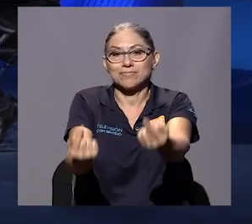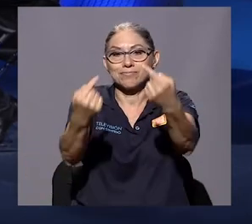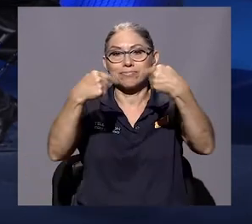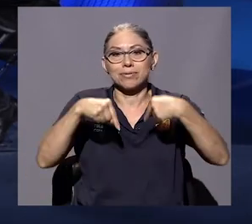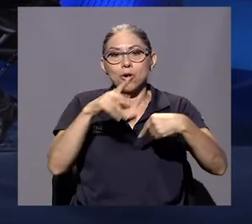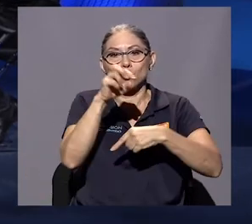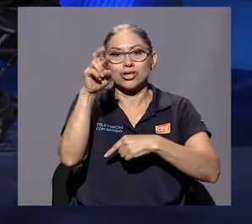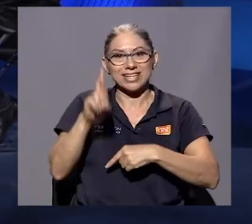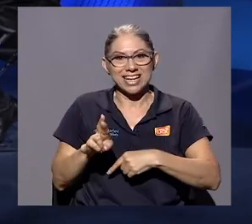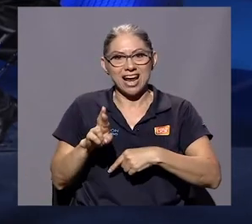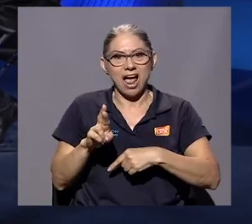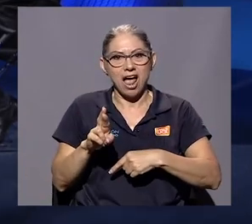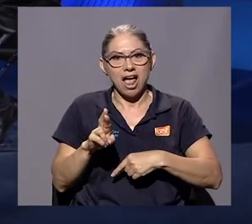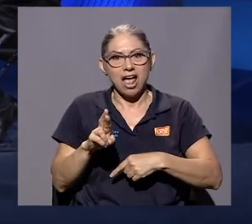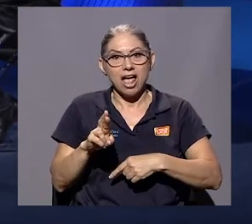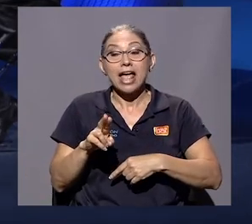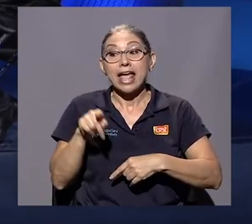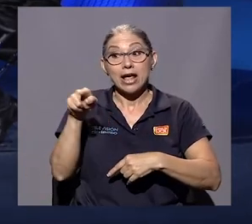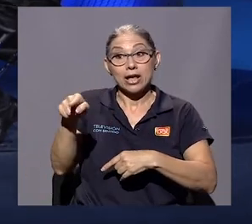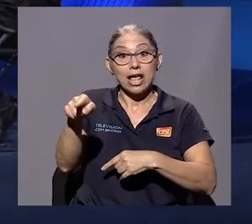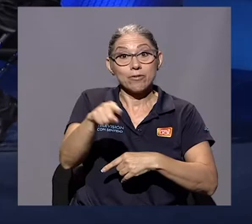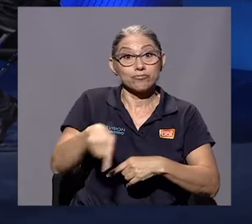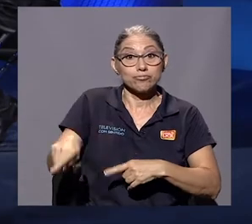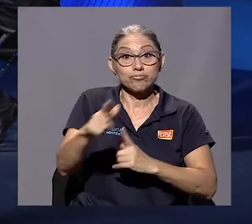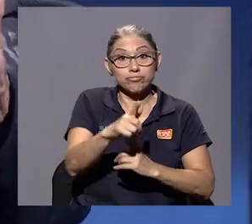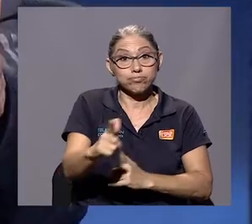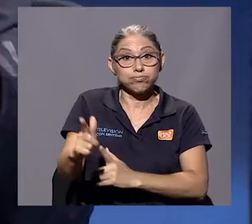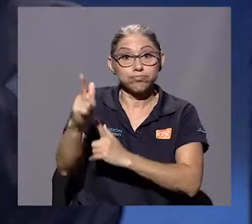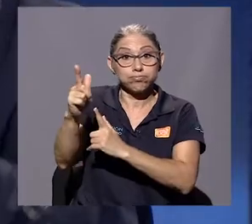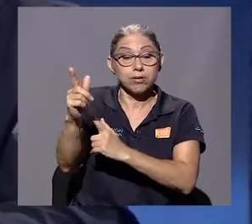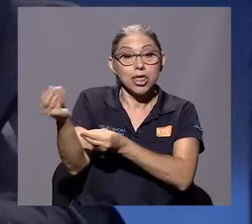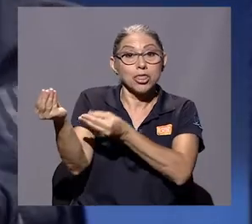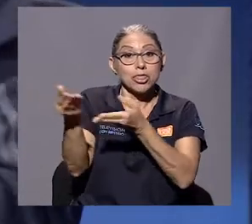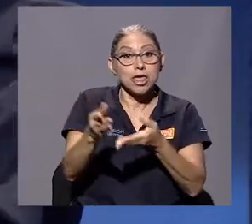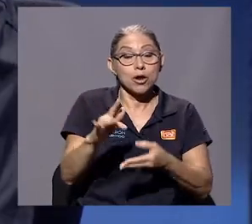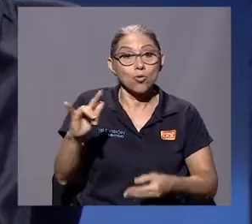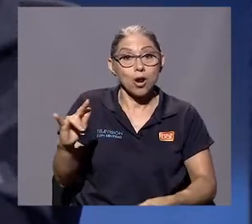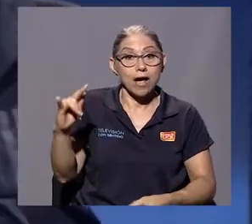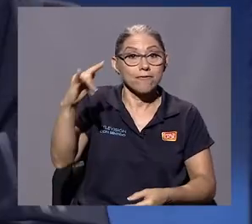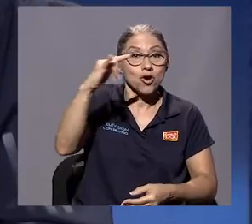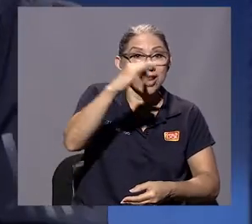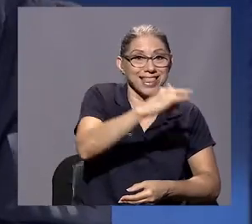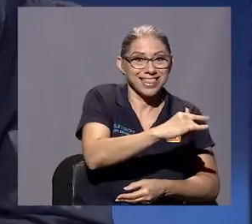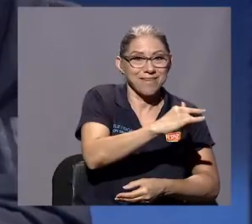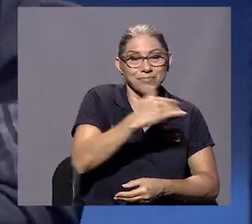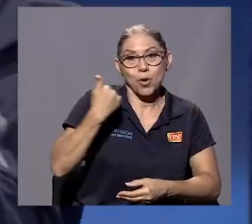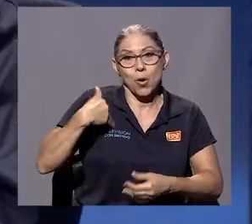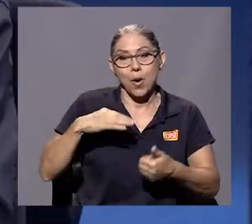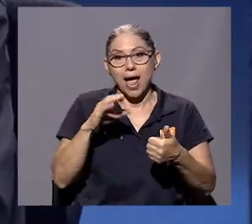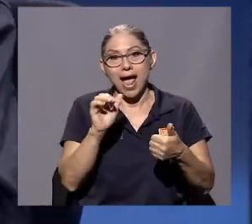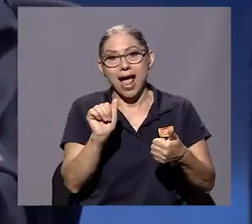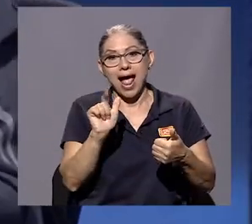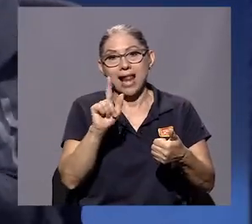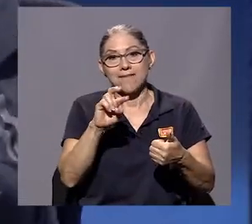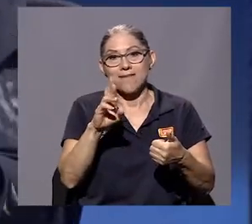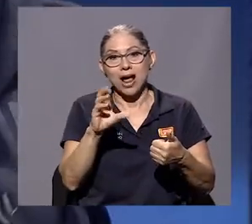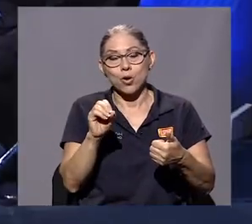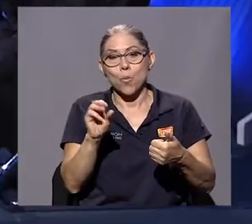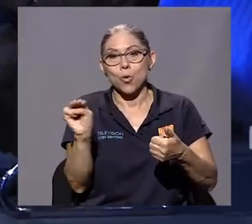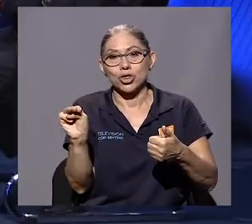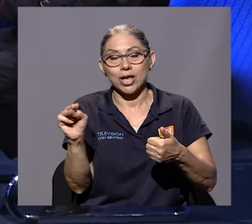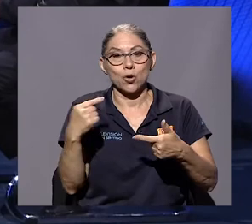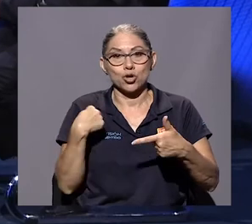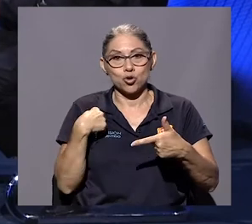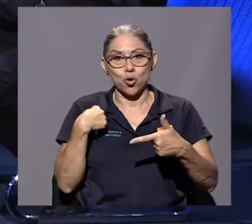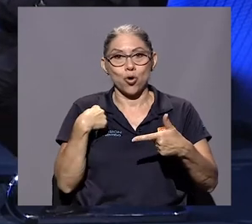Rica en la avioneta que los andinistas habían puesto para que Don Pepe regresara. Álvaro Montero y yo, que Álvaro